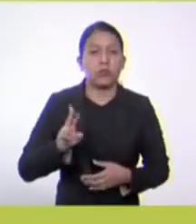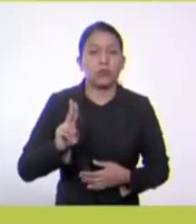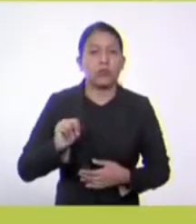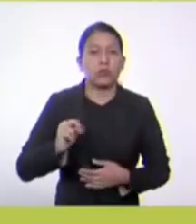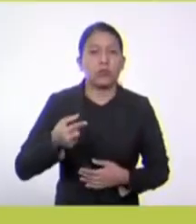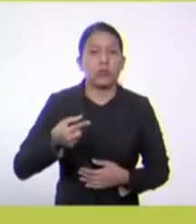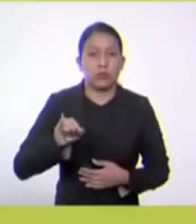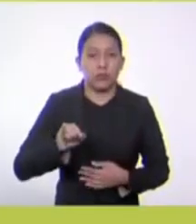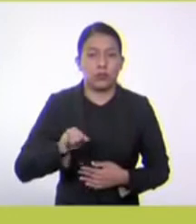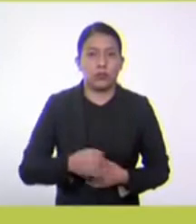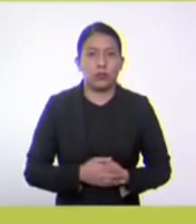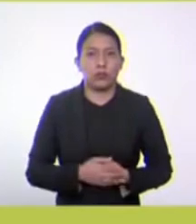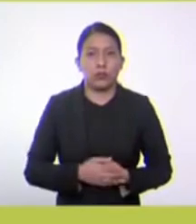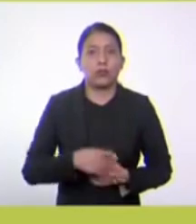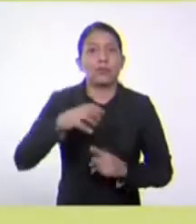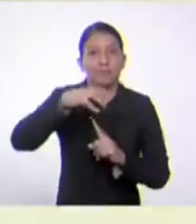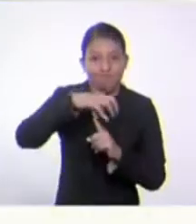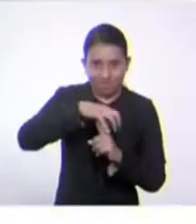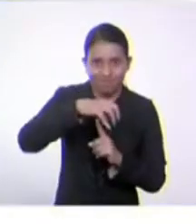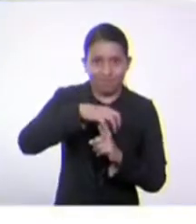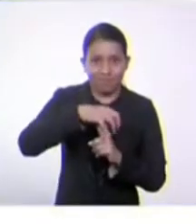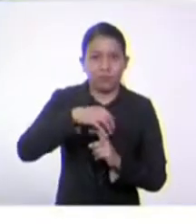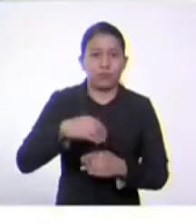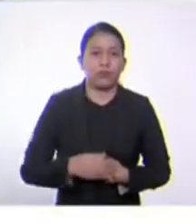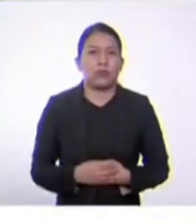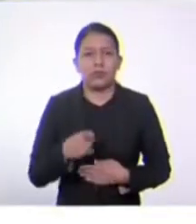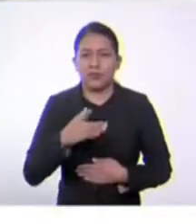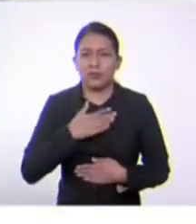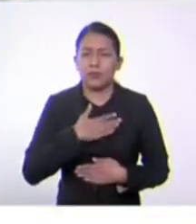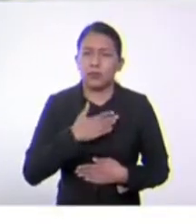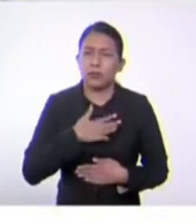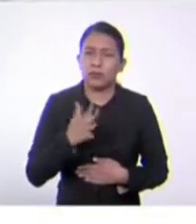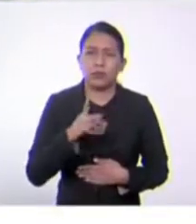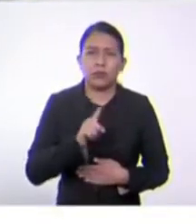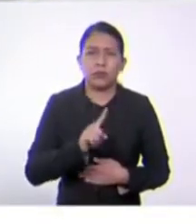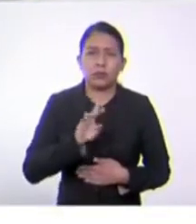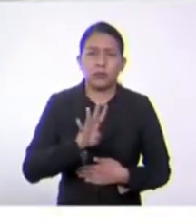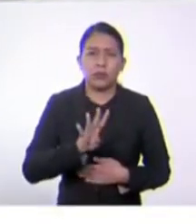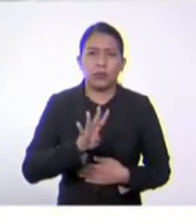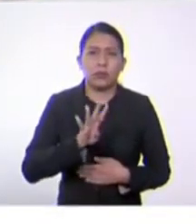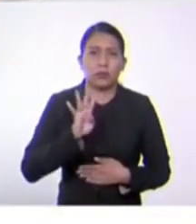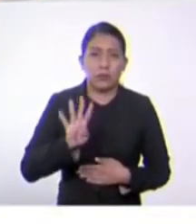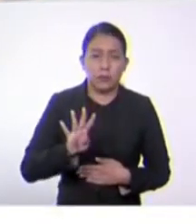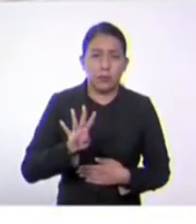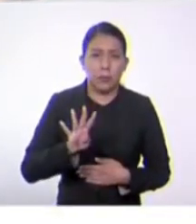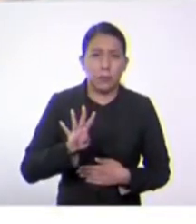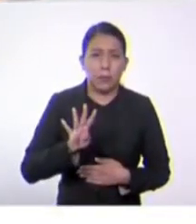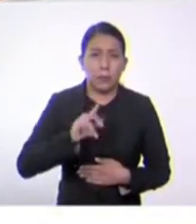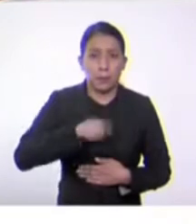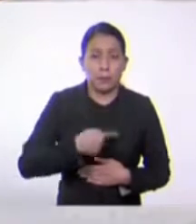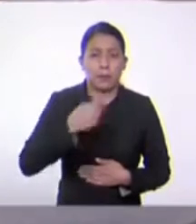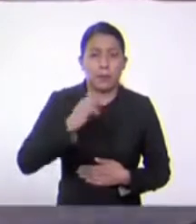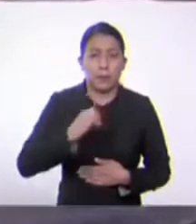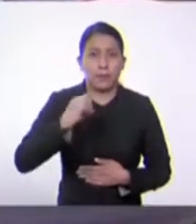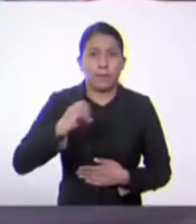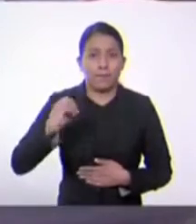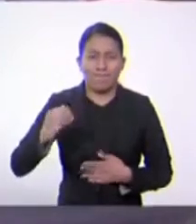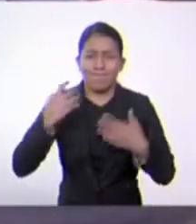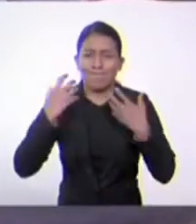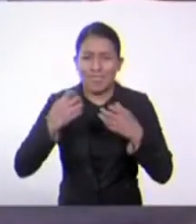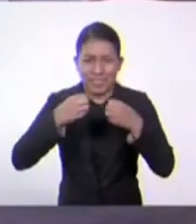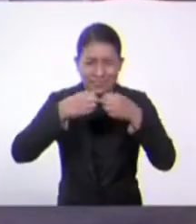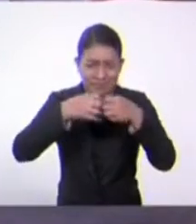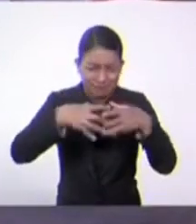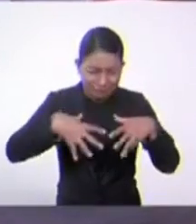fungi es el reino de los hongos. Cuenta con unas 144.000 especies o representantes de este reino.